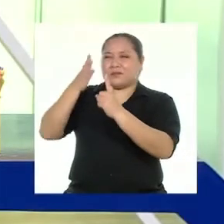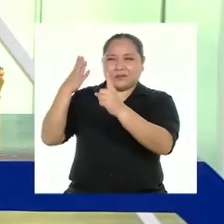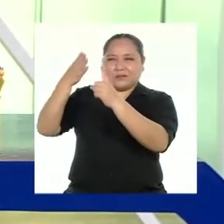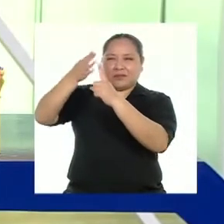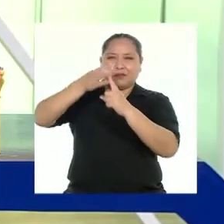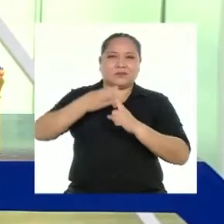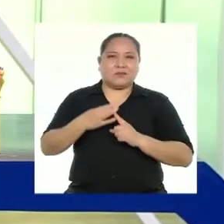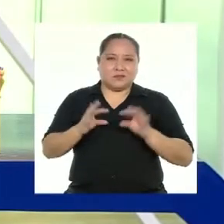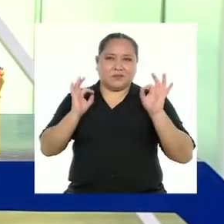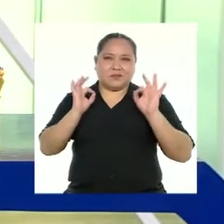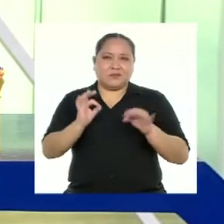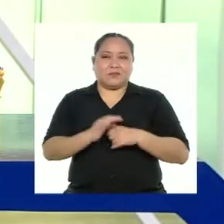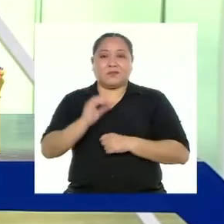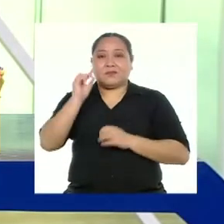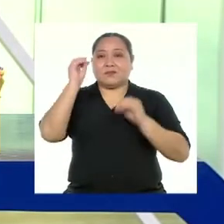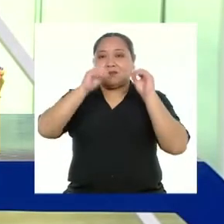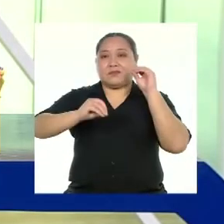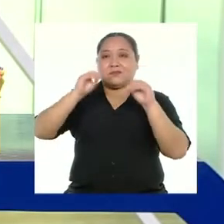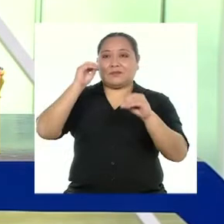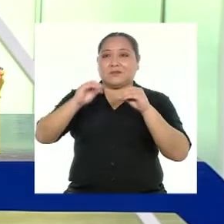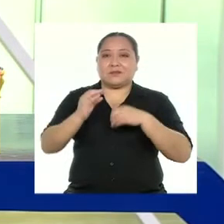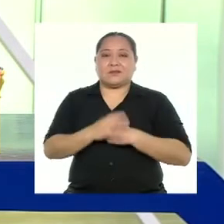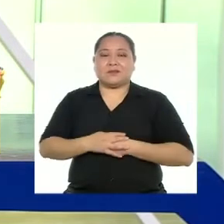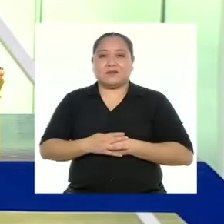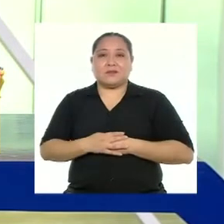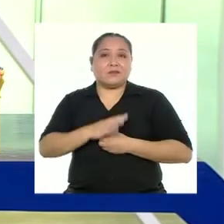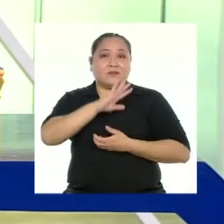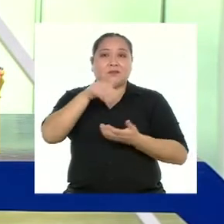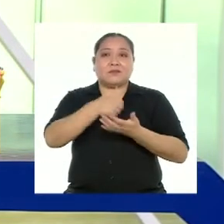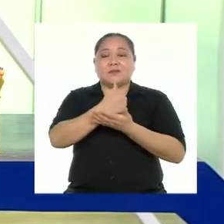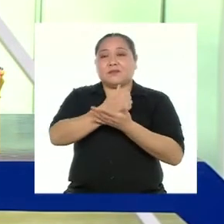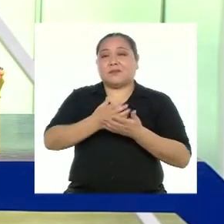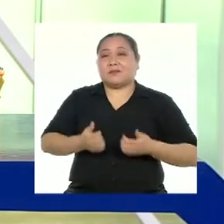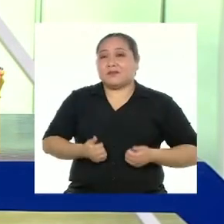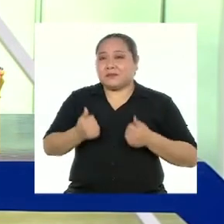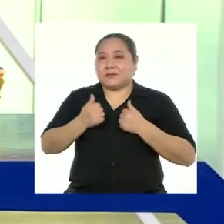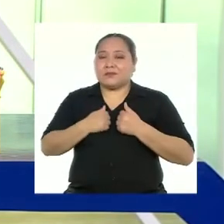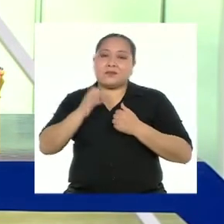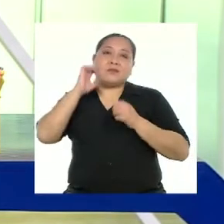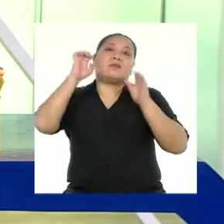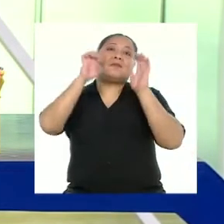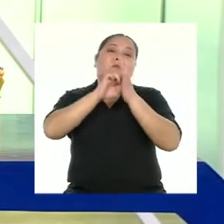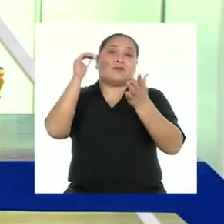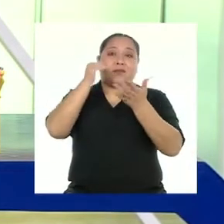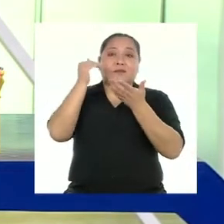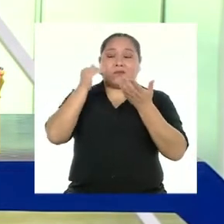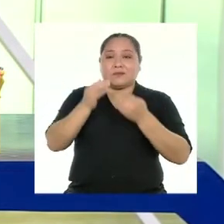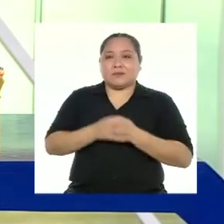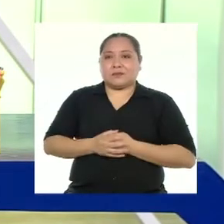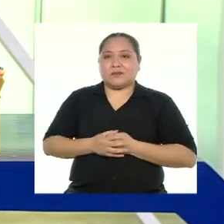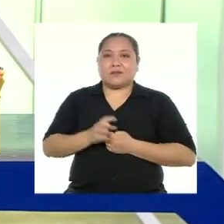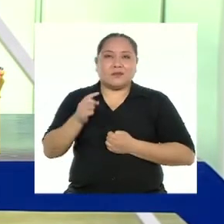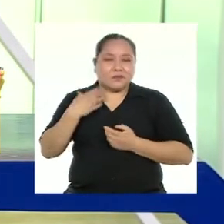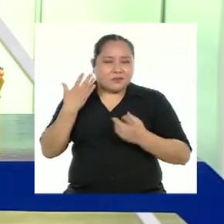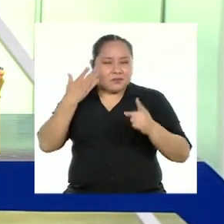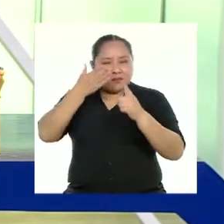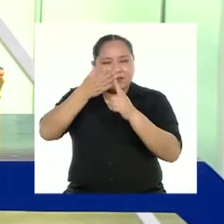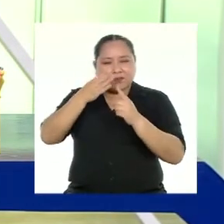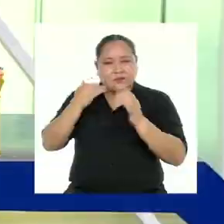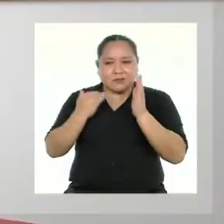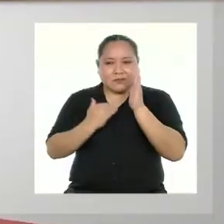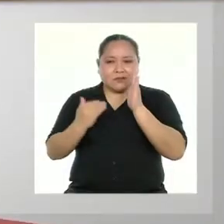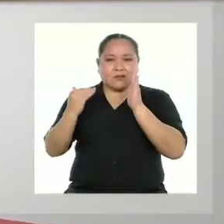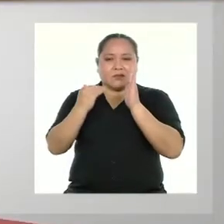Y eso se puede aplicar a todas las facetas de nuestra vida, por ejemplo, en los estudios. Hoy podríamos enfocarnos en el progreso